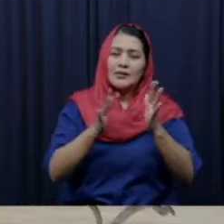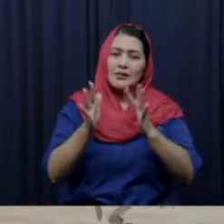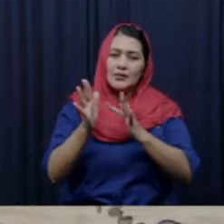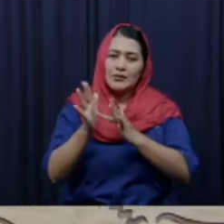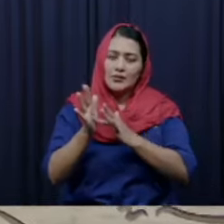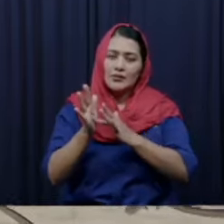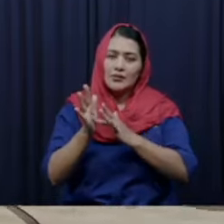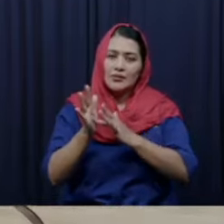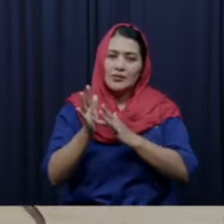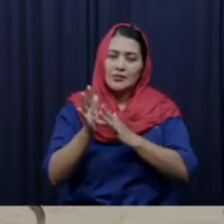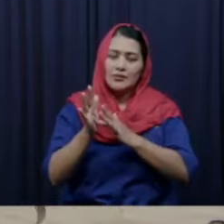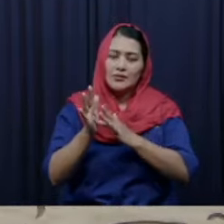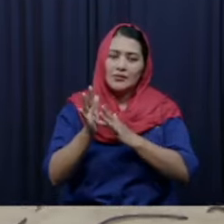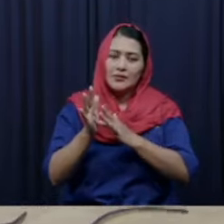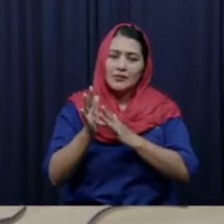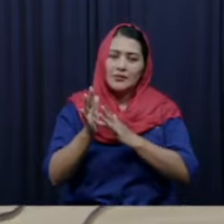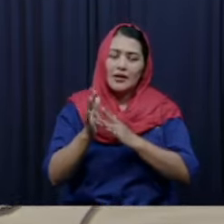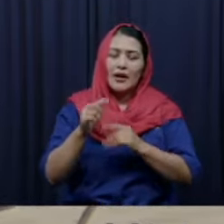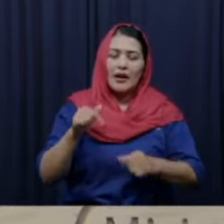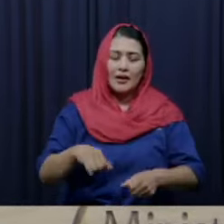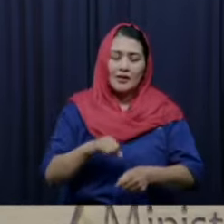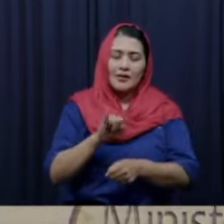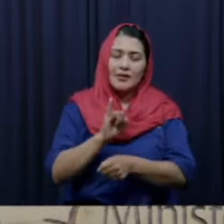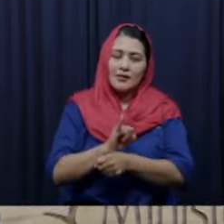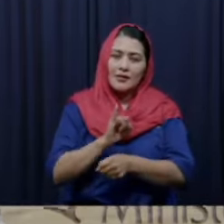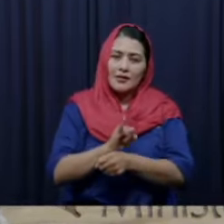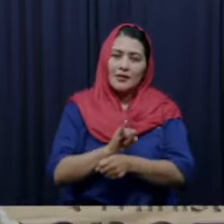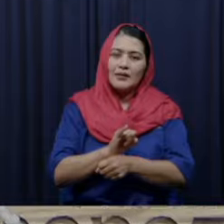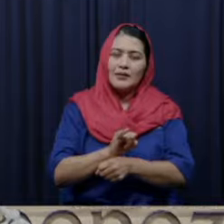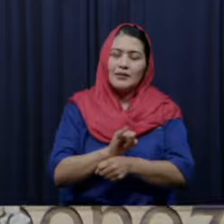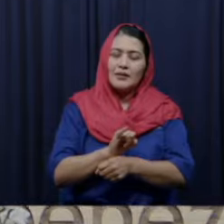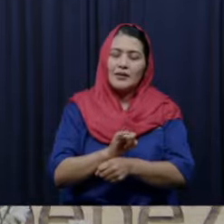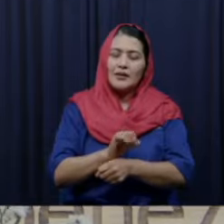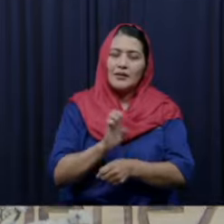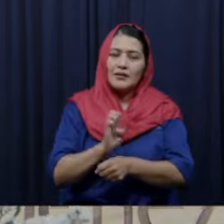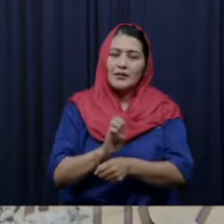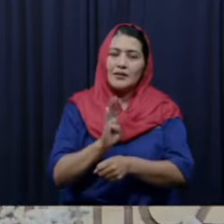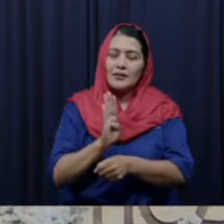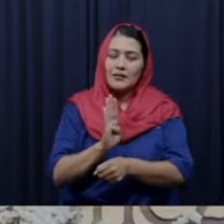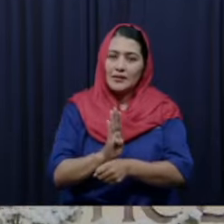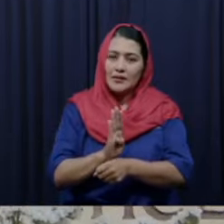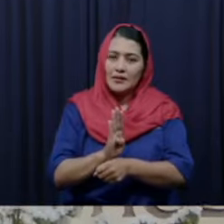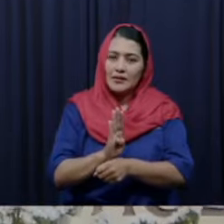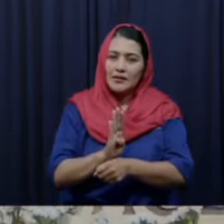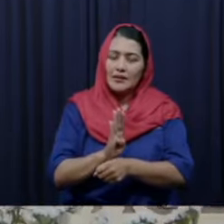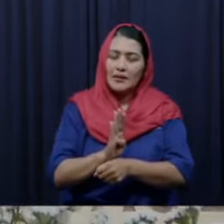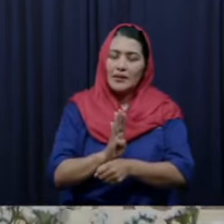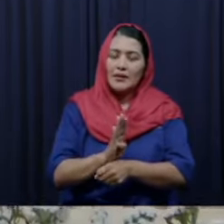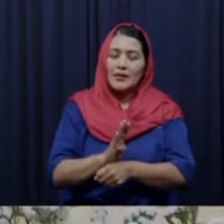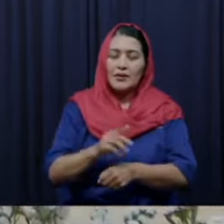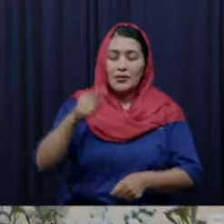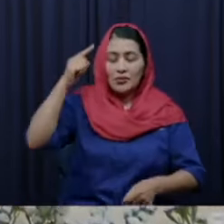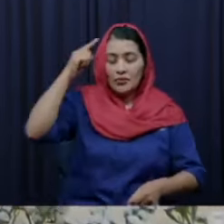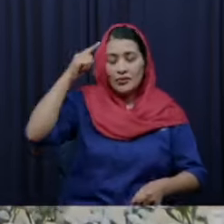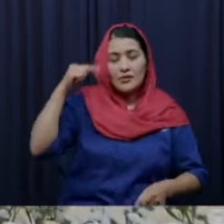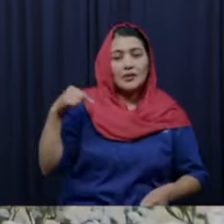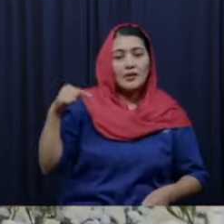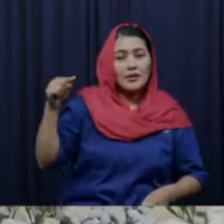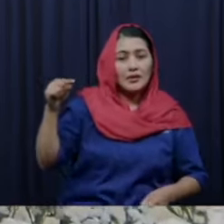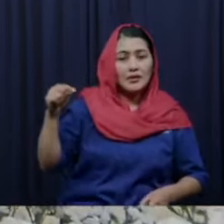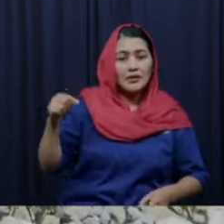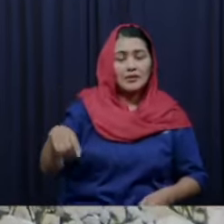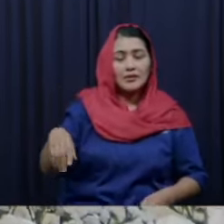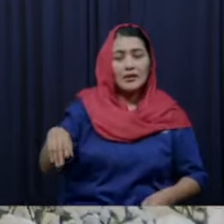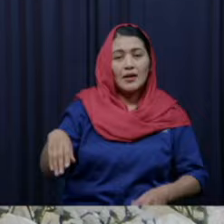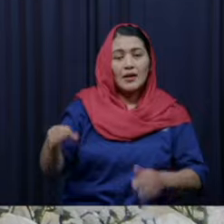de Jesús por favor que sus nombres sean inscritos hoy mismo Señor en el libro de la vida